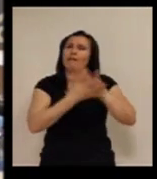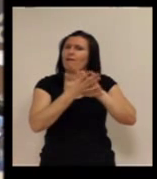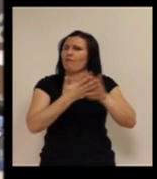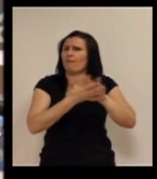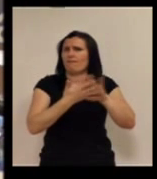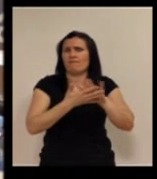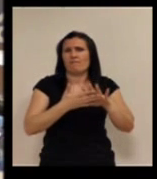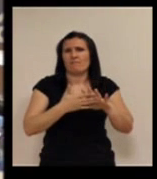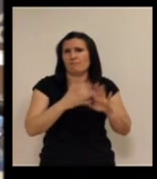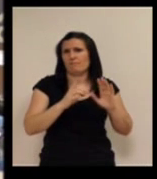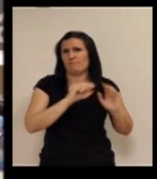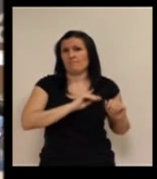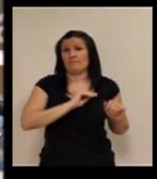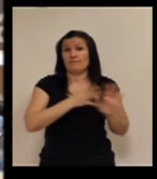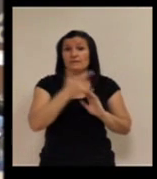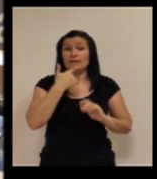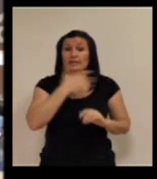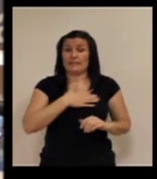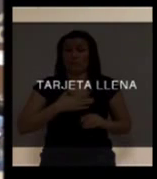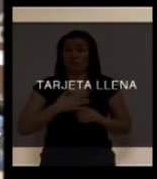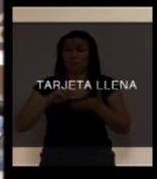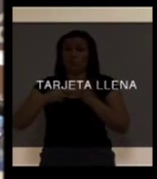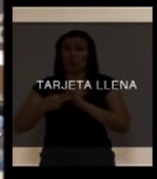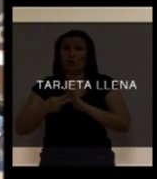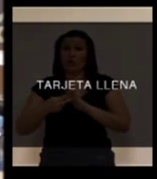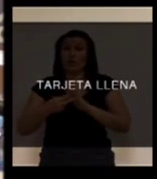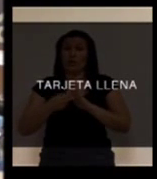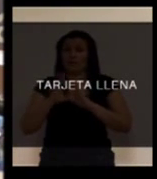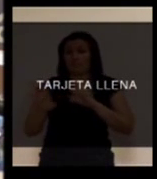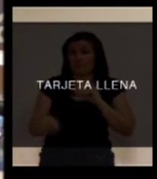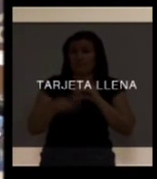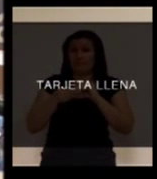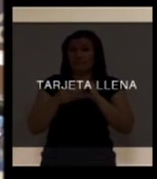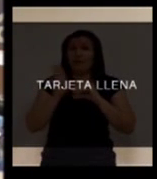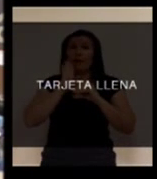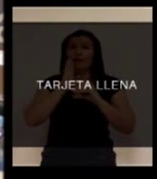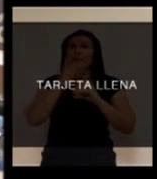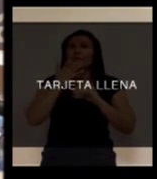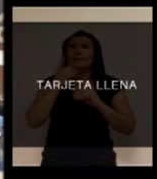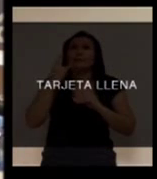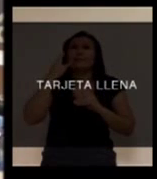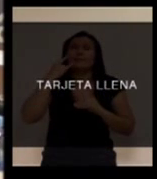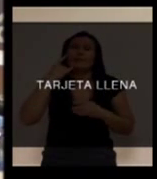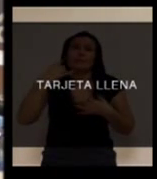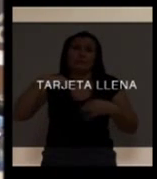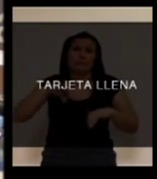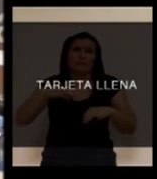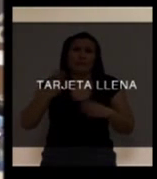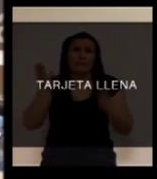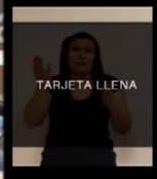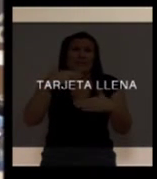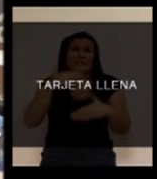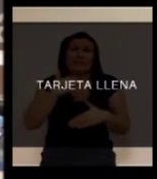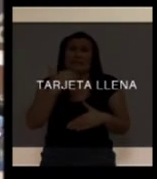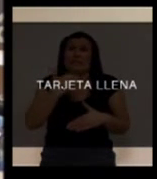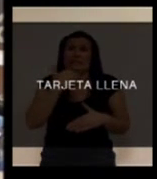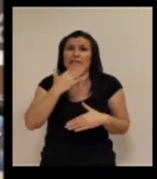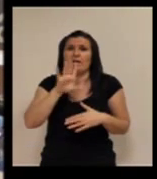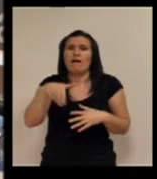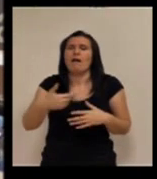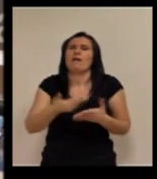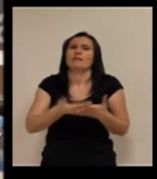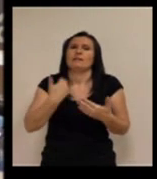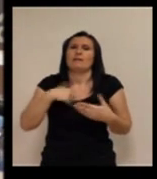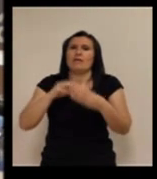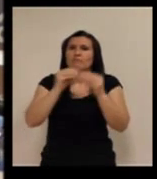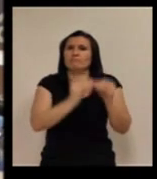pasado de querer incorporar una tecnología en la que apenas había línea de teléfono fija a estandarizar un